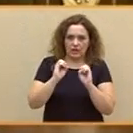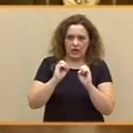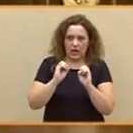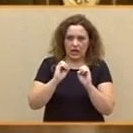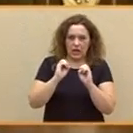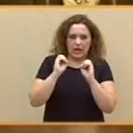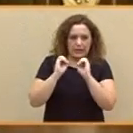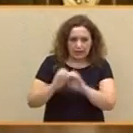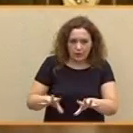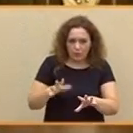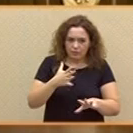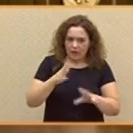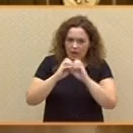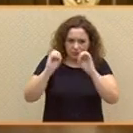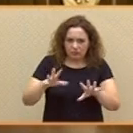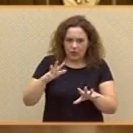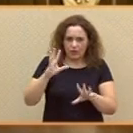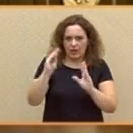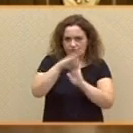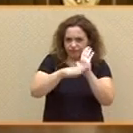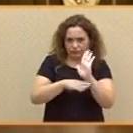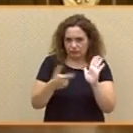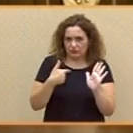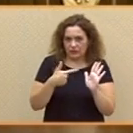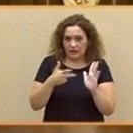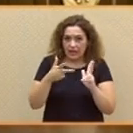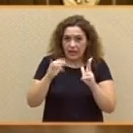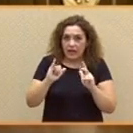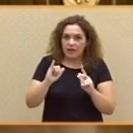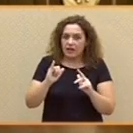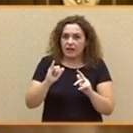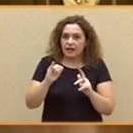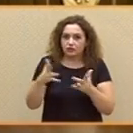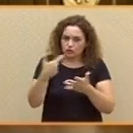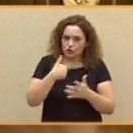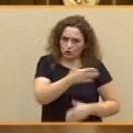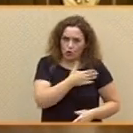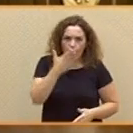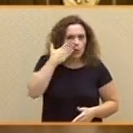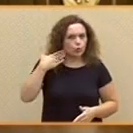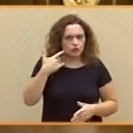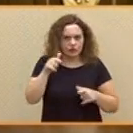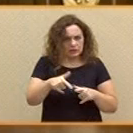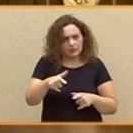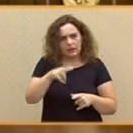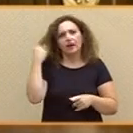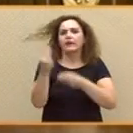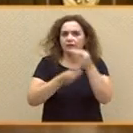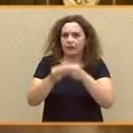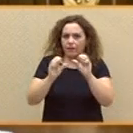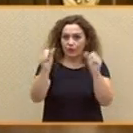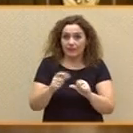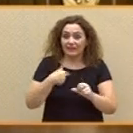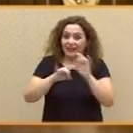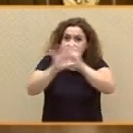palabra poniéndoselo fácil a usted. ¿Y sabe qué? Estoy orgulloso de que sea así. Estaba claro que Ciudadanos cumpliría las